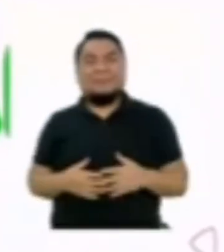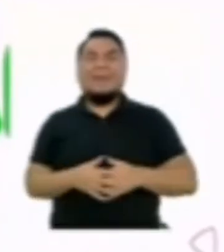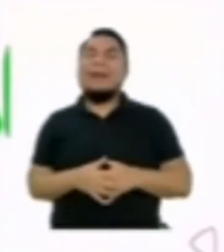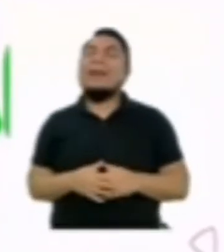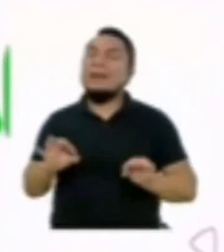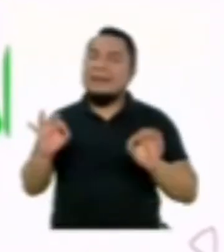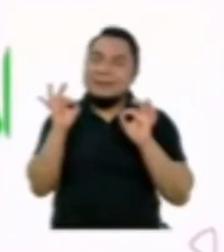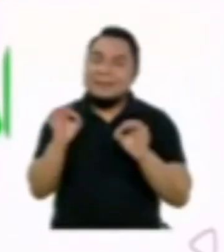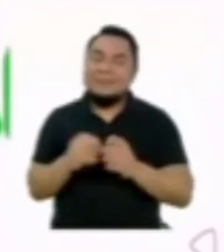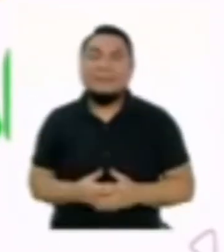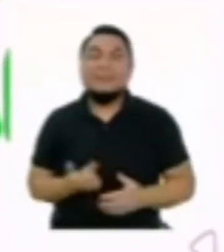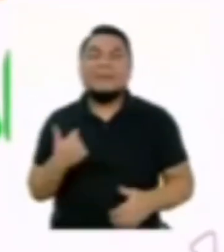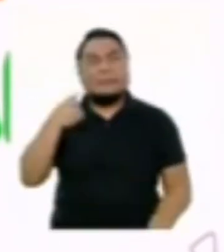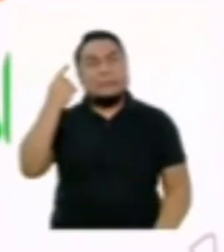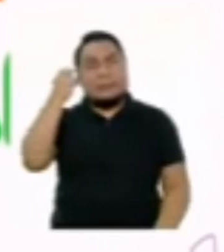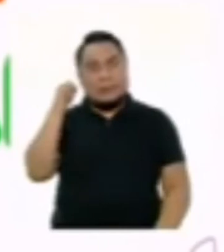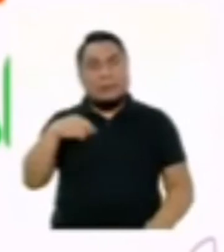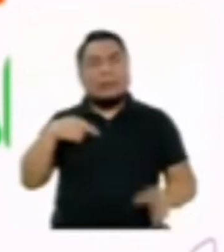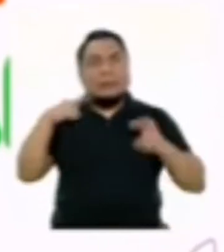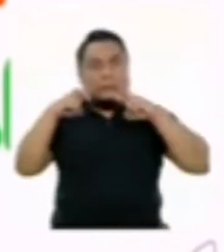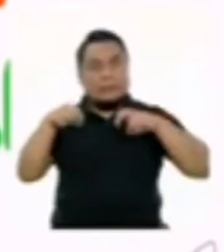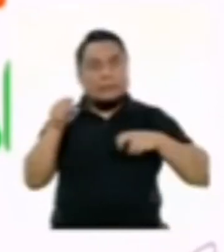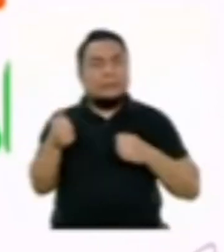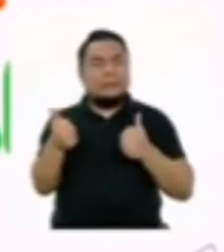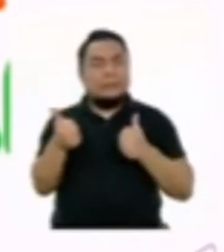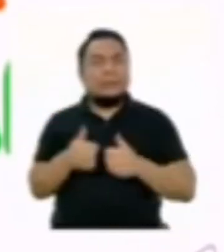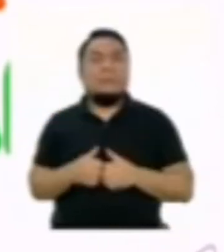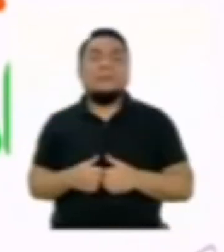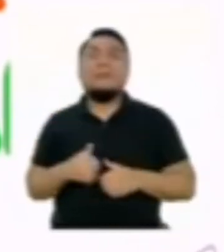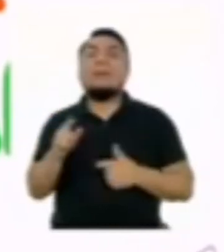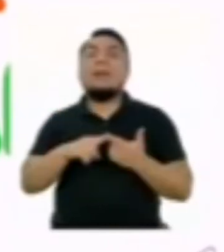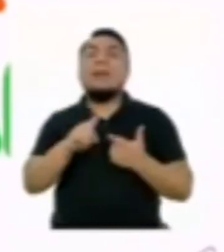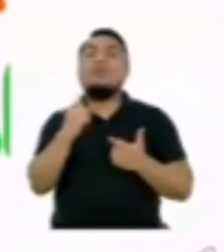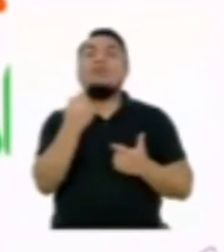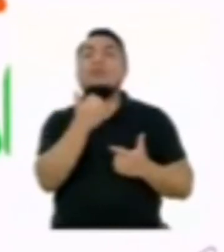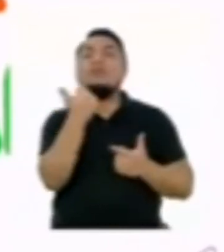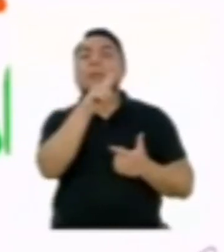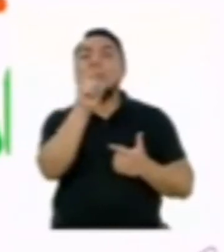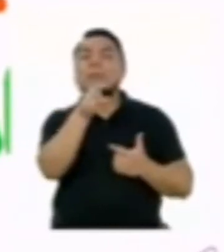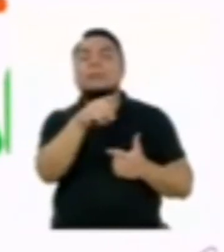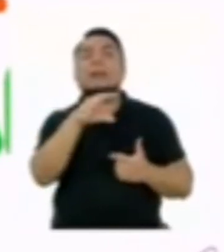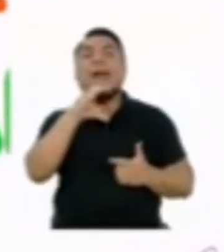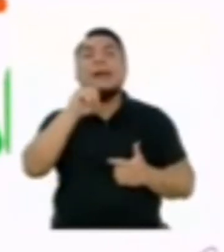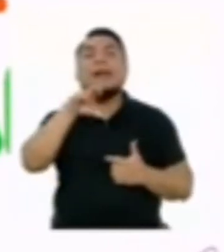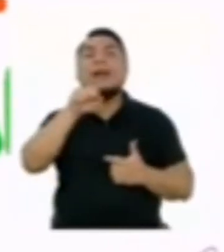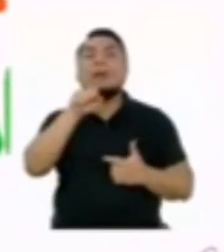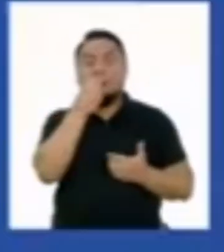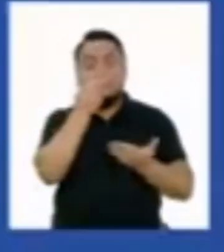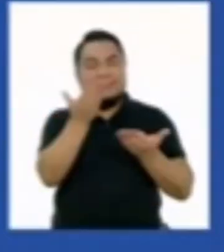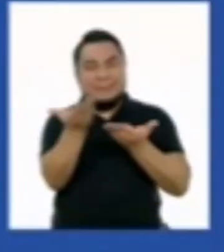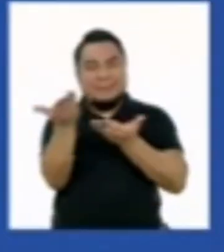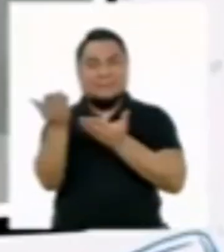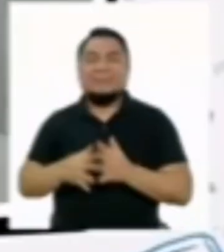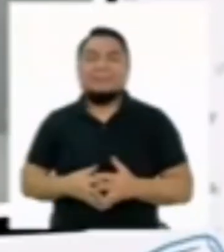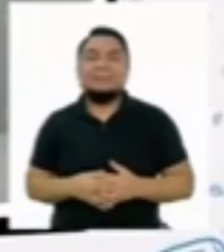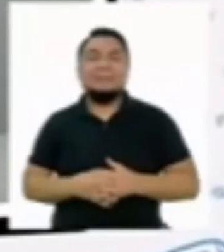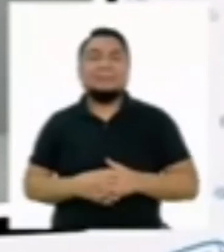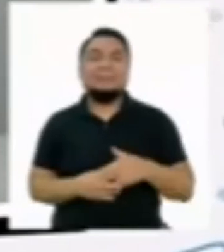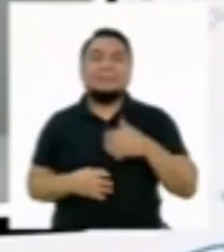¡Excelente! Creo que me pondré a investigar un poco sobre esa técnica. Tenemos otra pregunta, de Carlos. ¡Bienvenido!